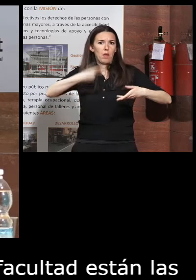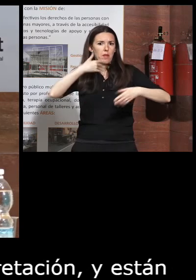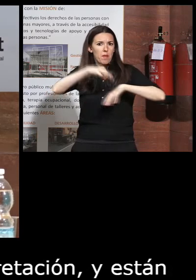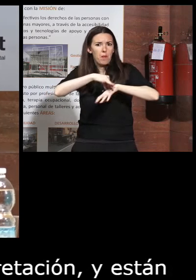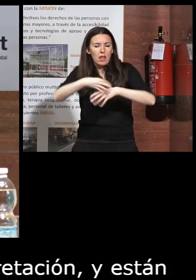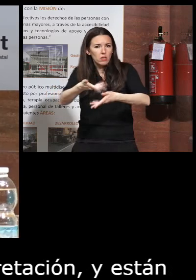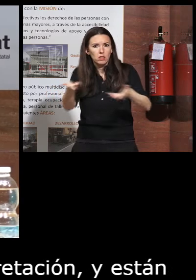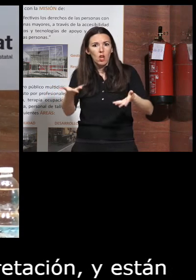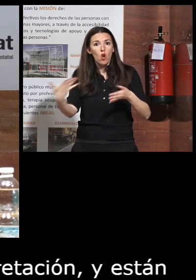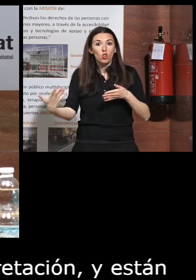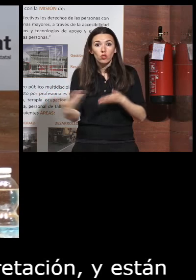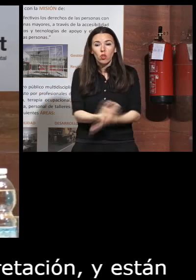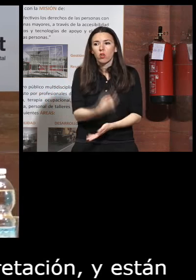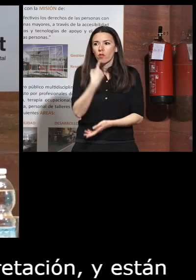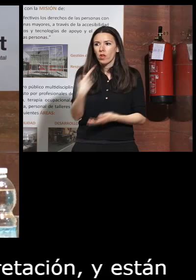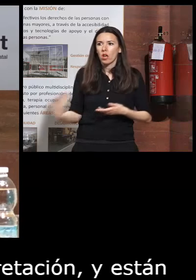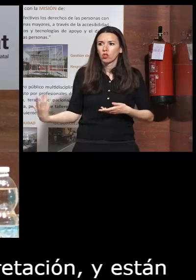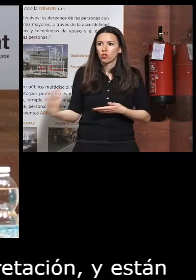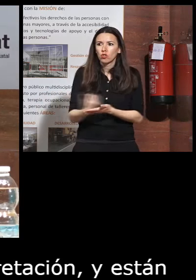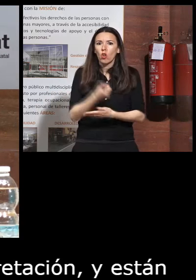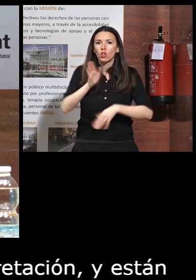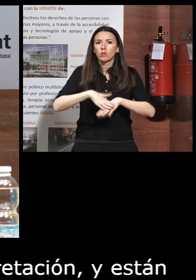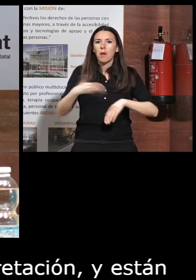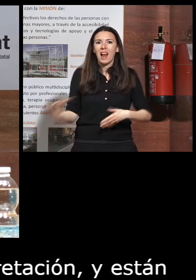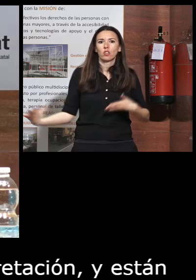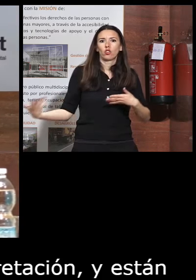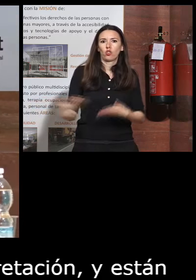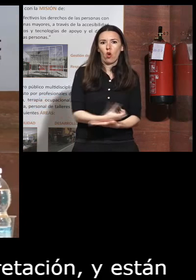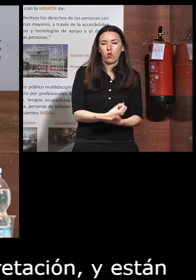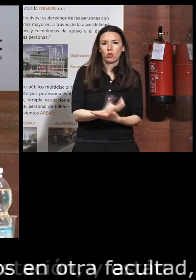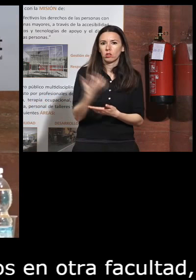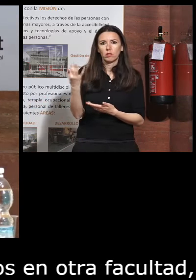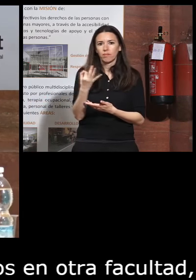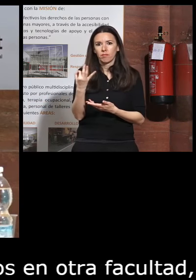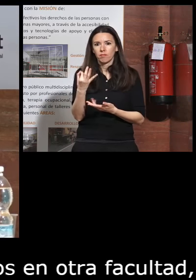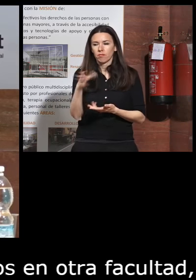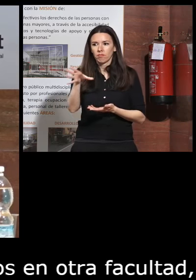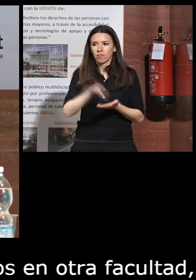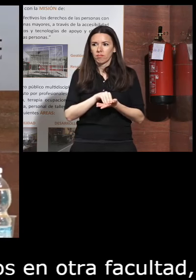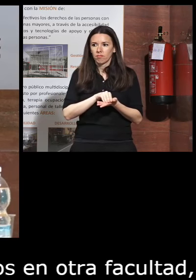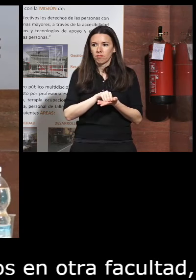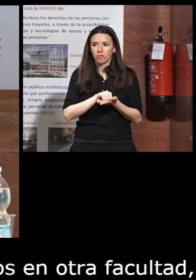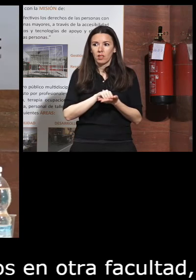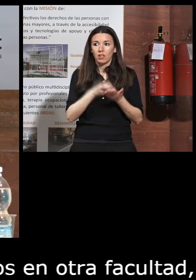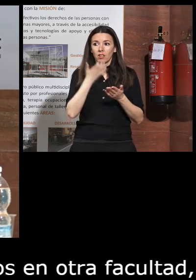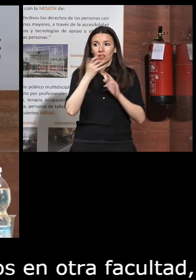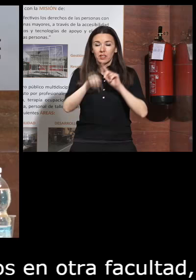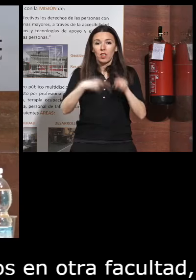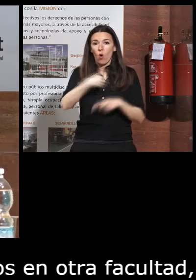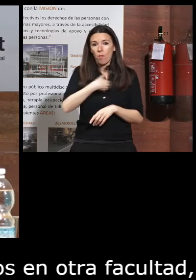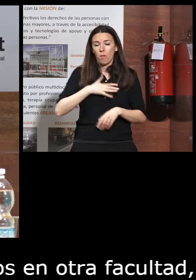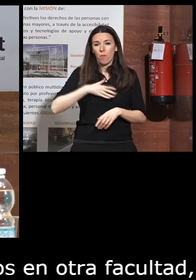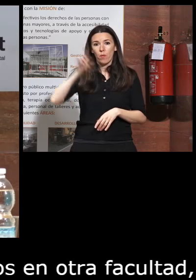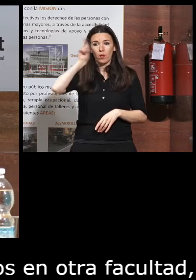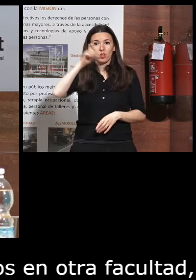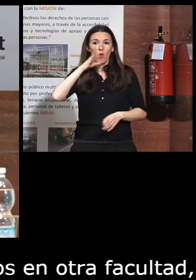y en todos esos aspectos decía es que todos somos para todos y digo tengo que llevar esto y si nosotros luego como docentes o yo